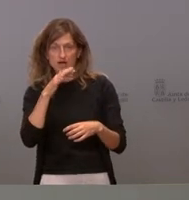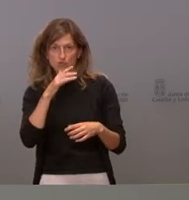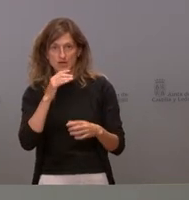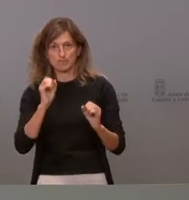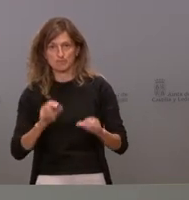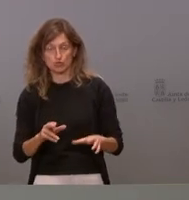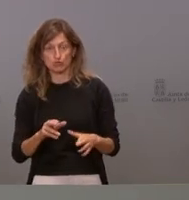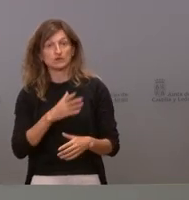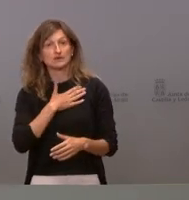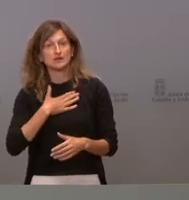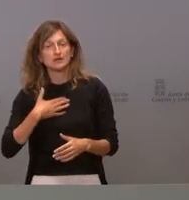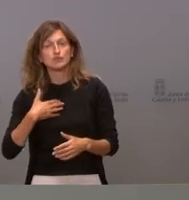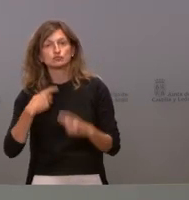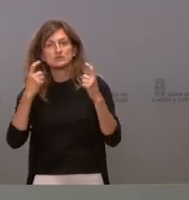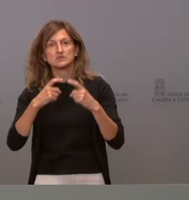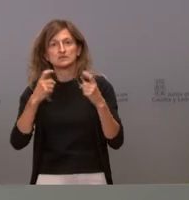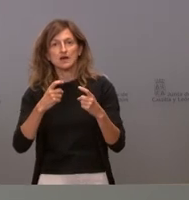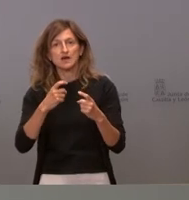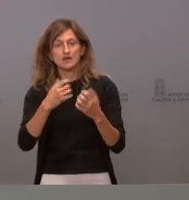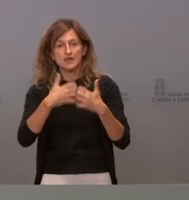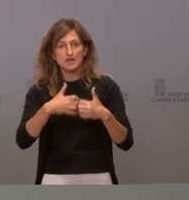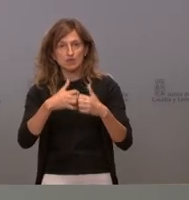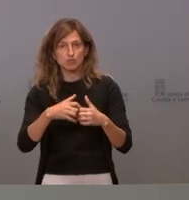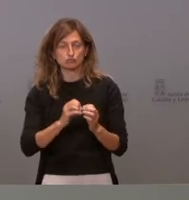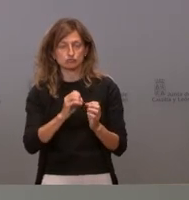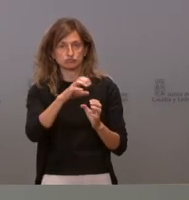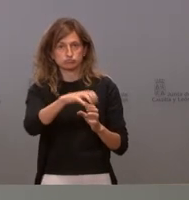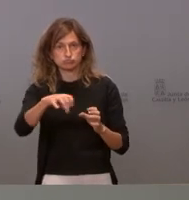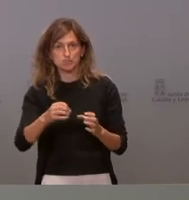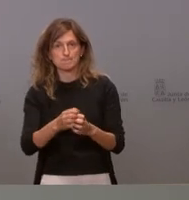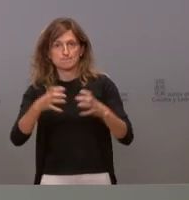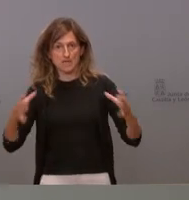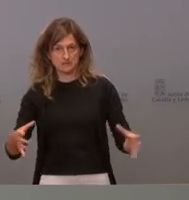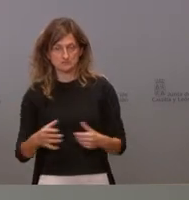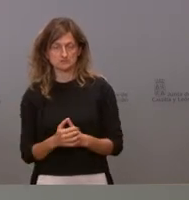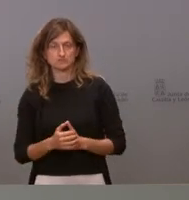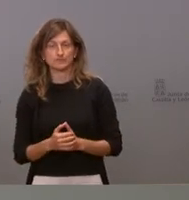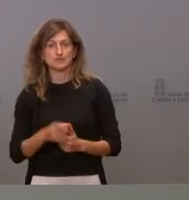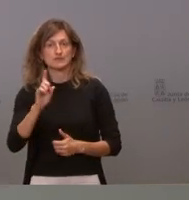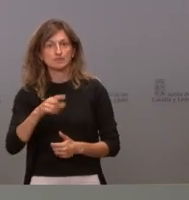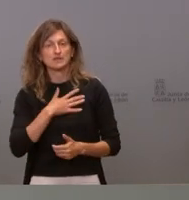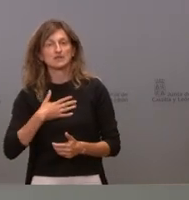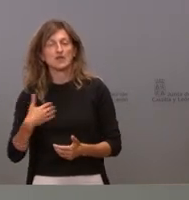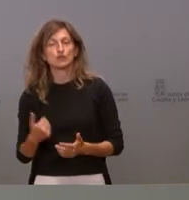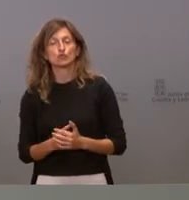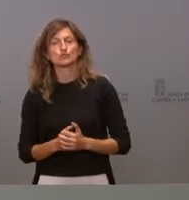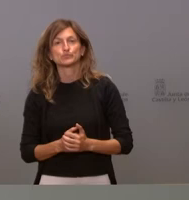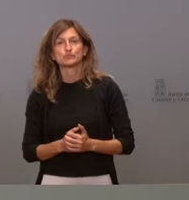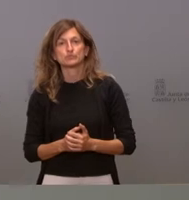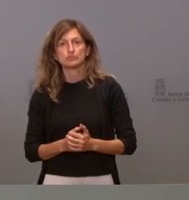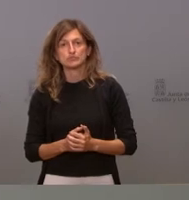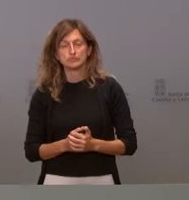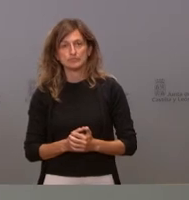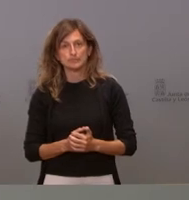que lo que hacemos es incrementar las dotaciones no disminuirlas queremos también apostar de una manera muy clara con